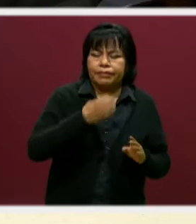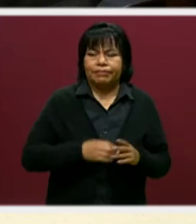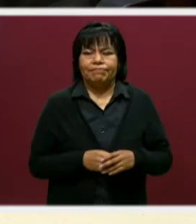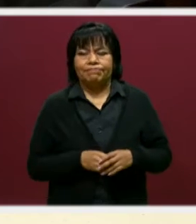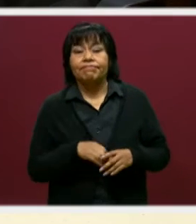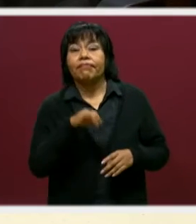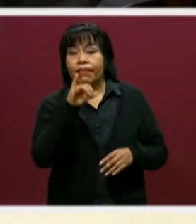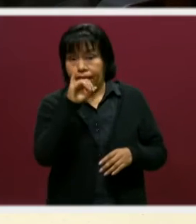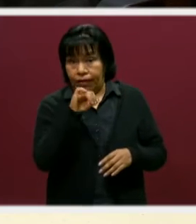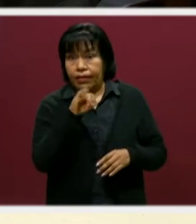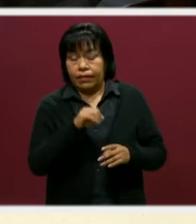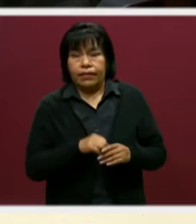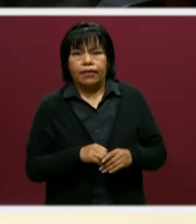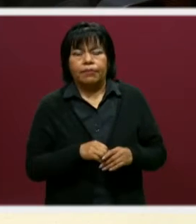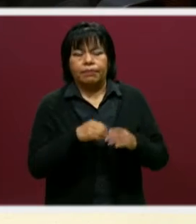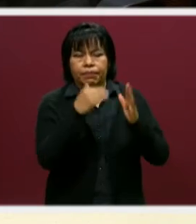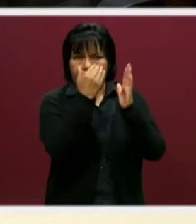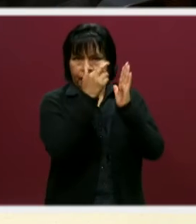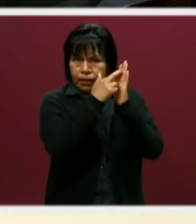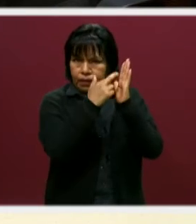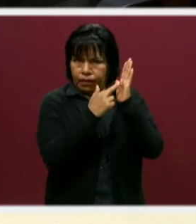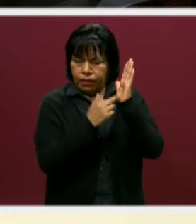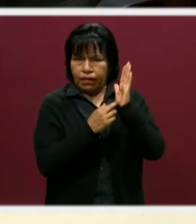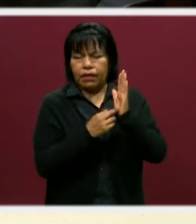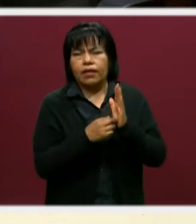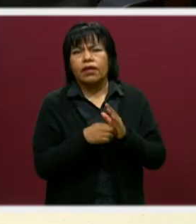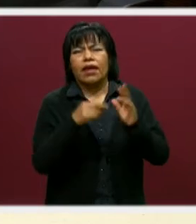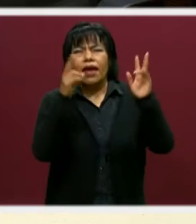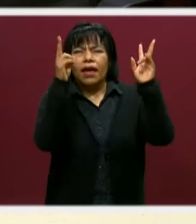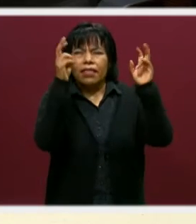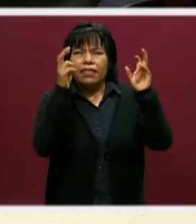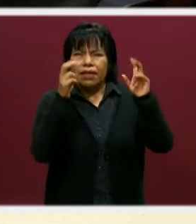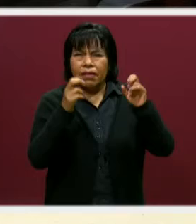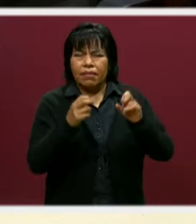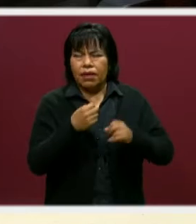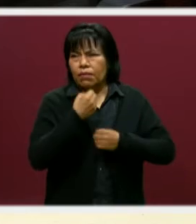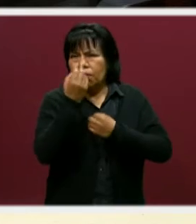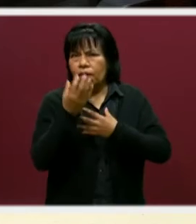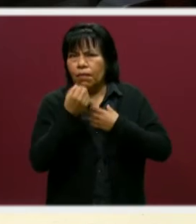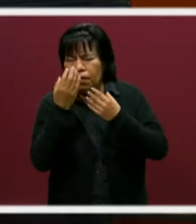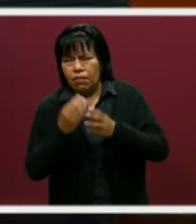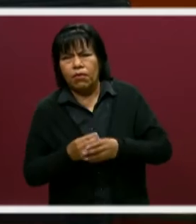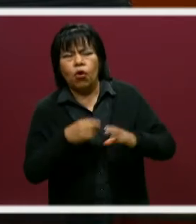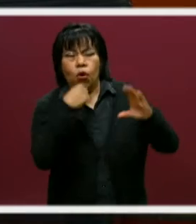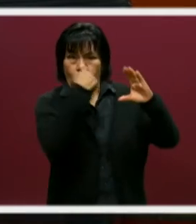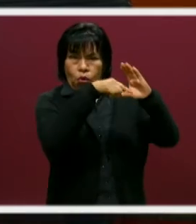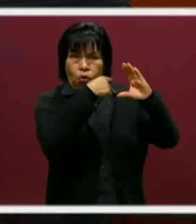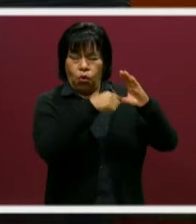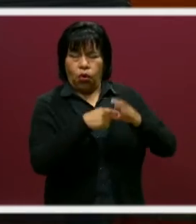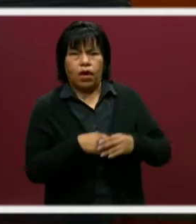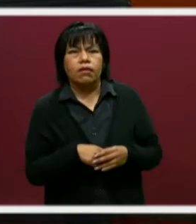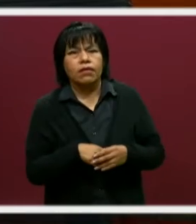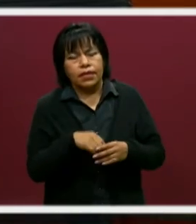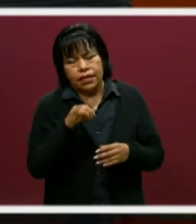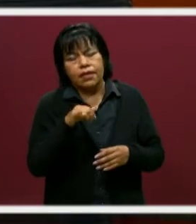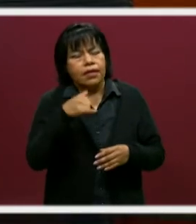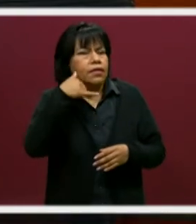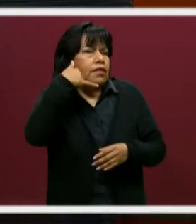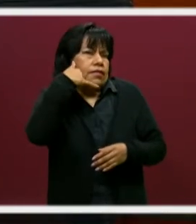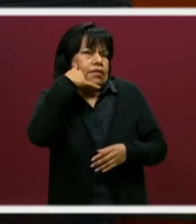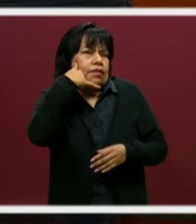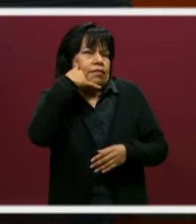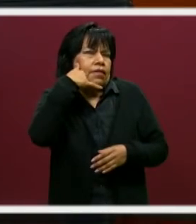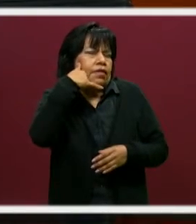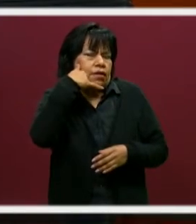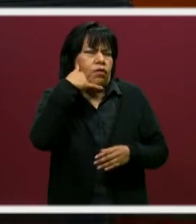Sí, sí existen algunos lineamientos y algún temario y se los hacen llegar también vía correo. también si llaman a los teléfonos